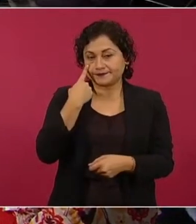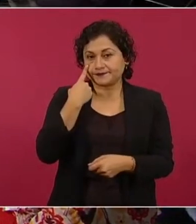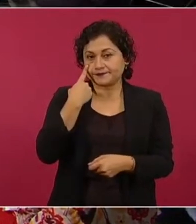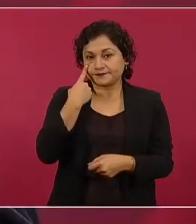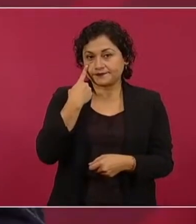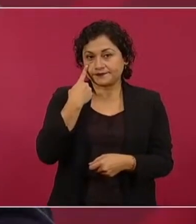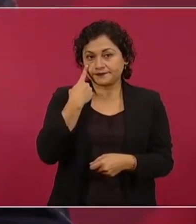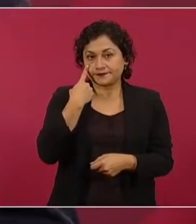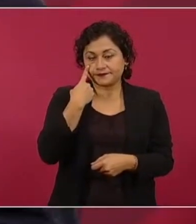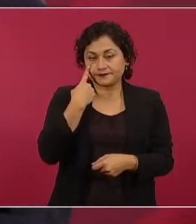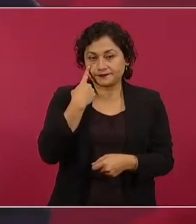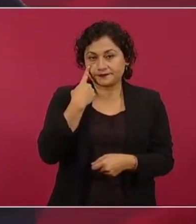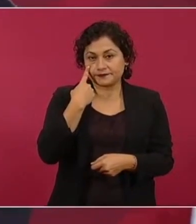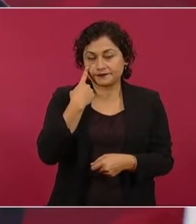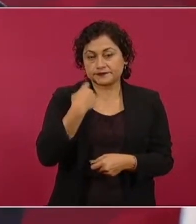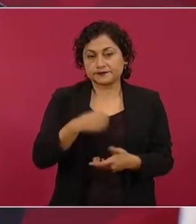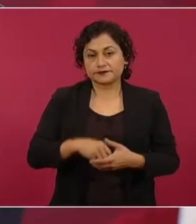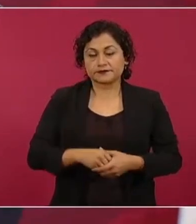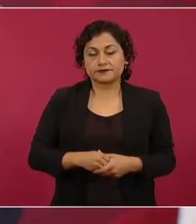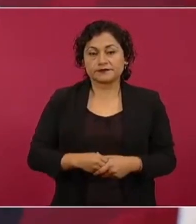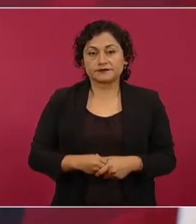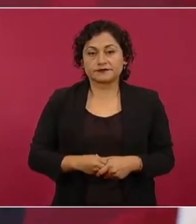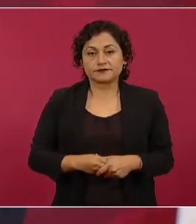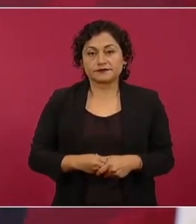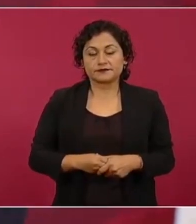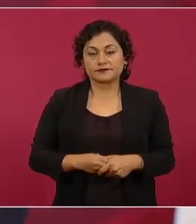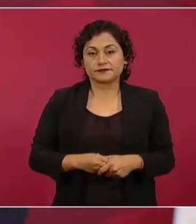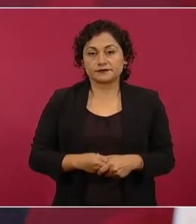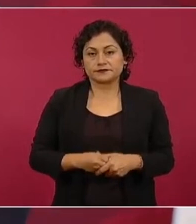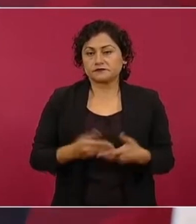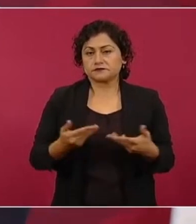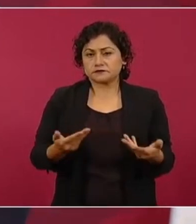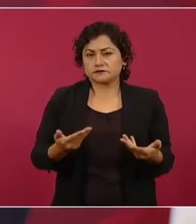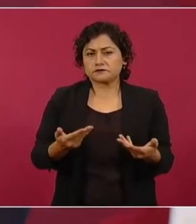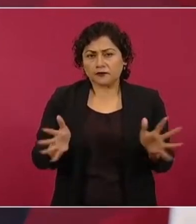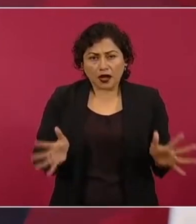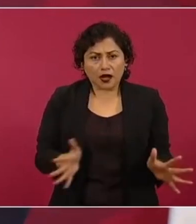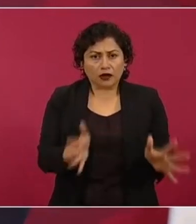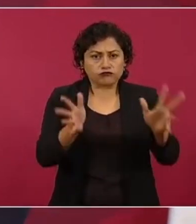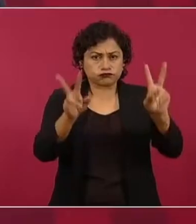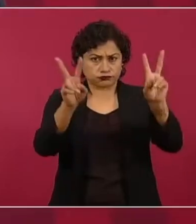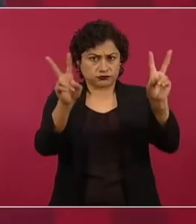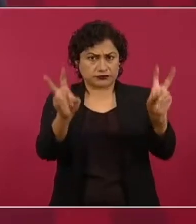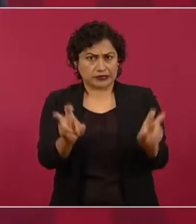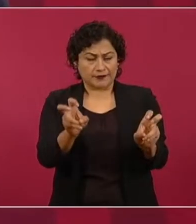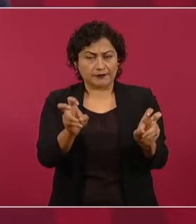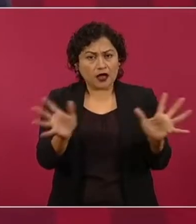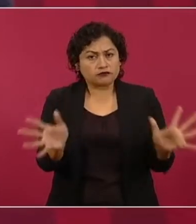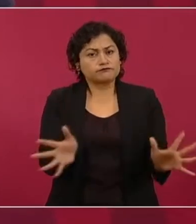y que la gente participe? para que